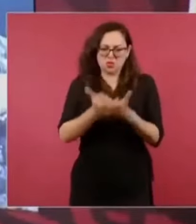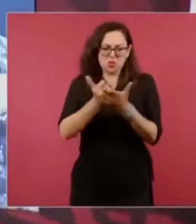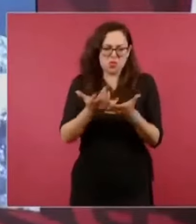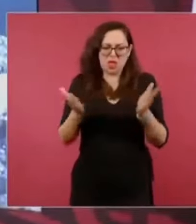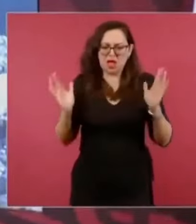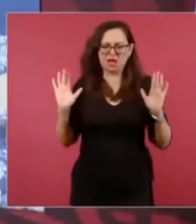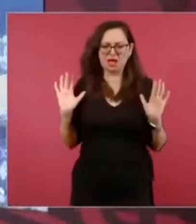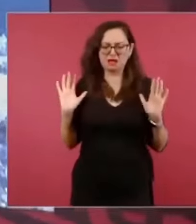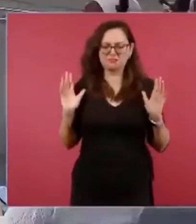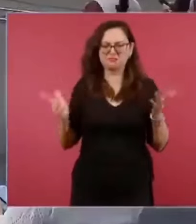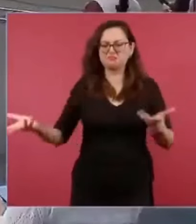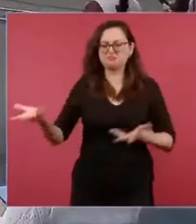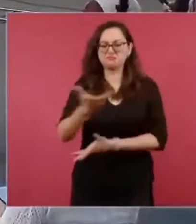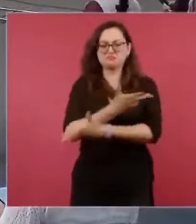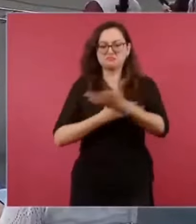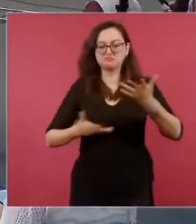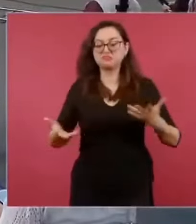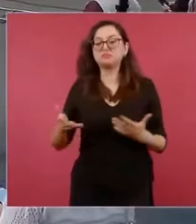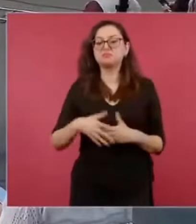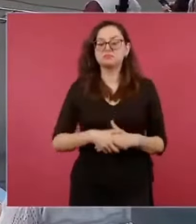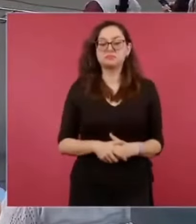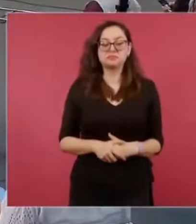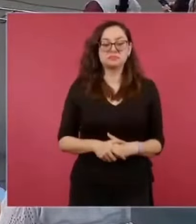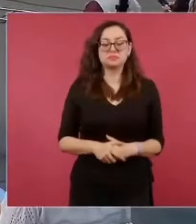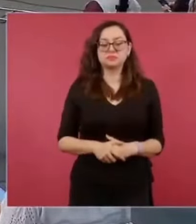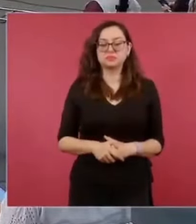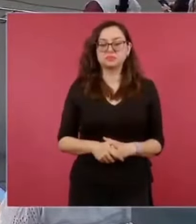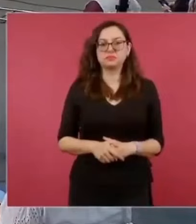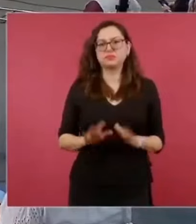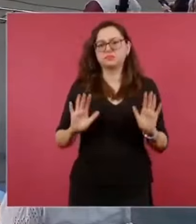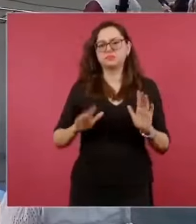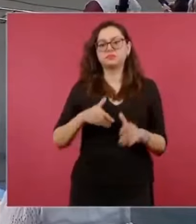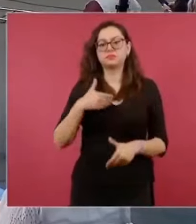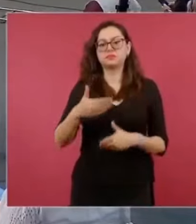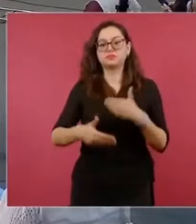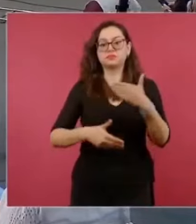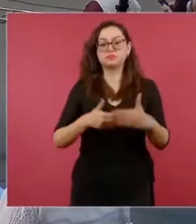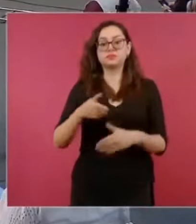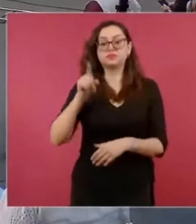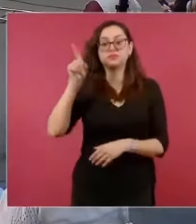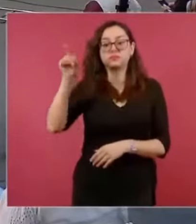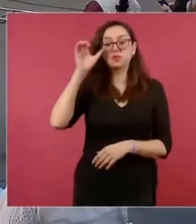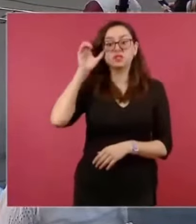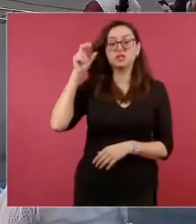Me manda una carta o un recado el embajador de China,